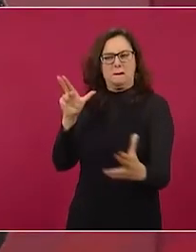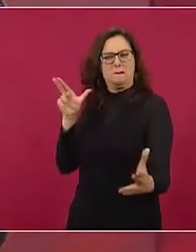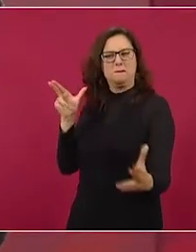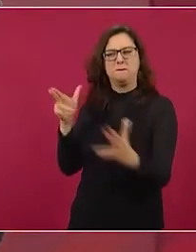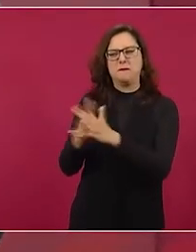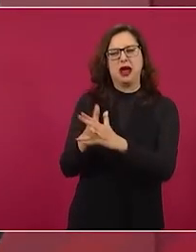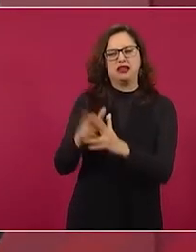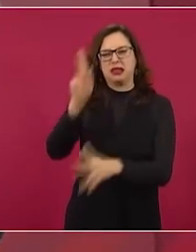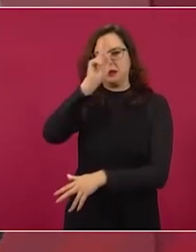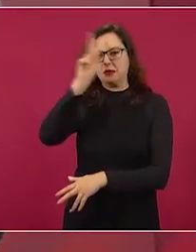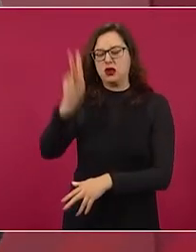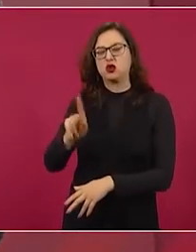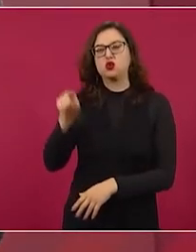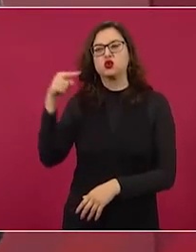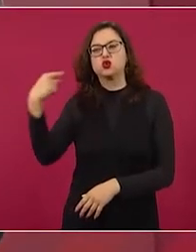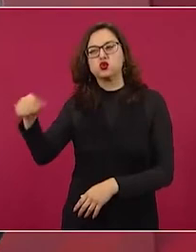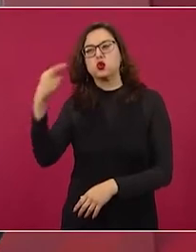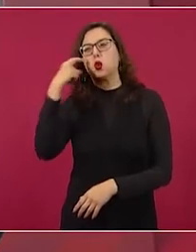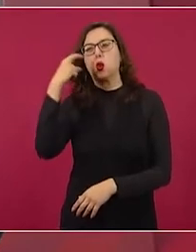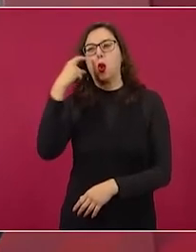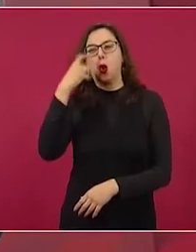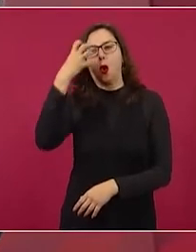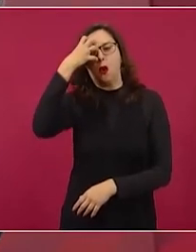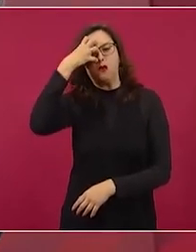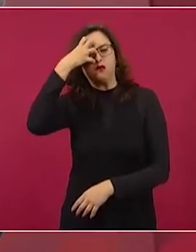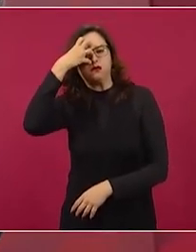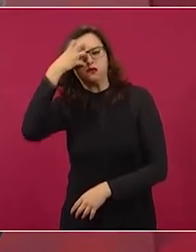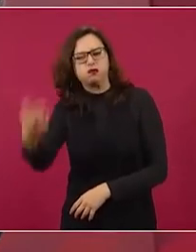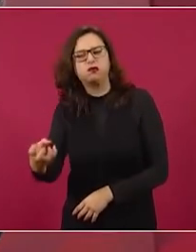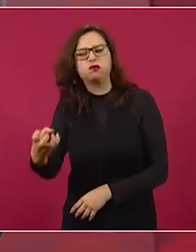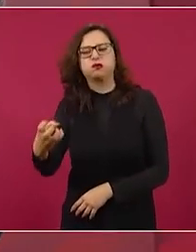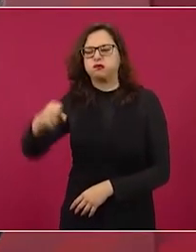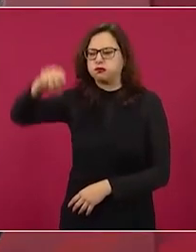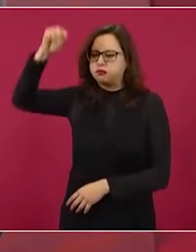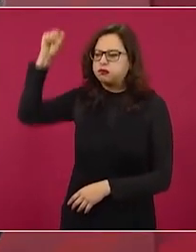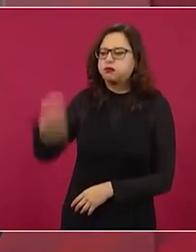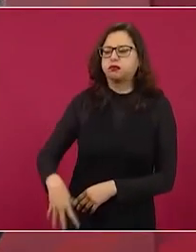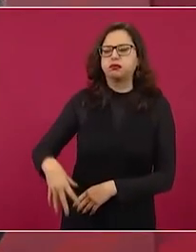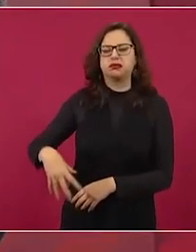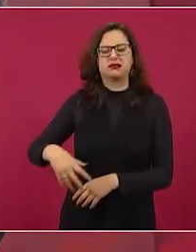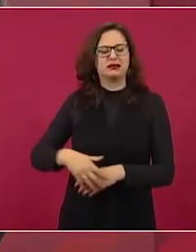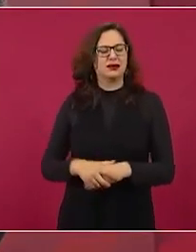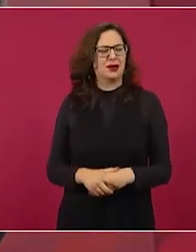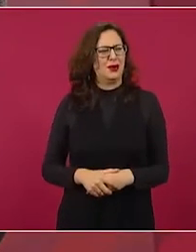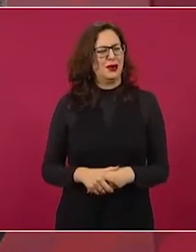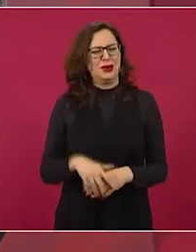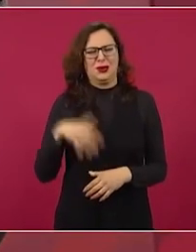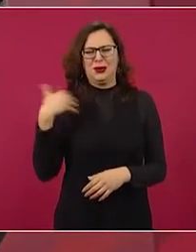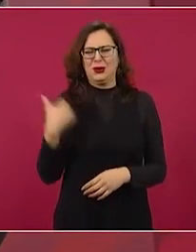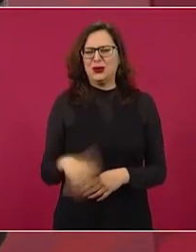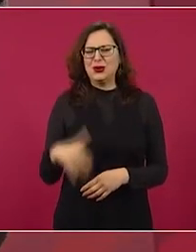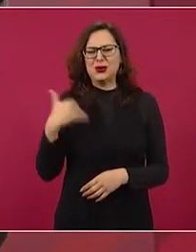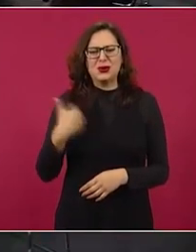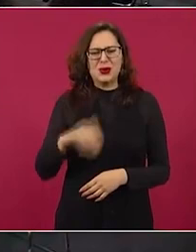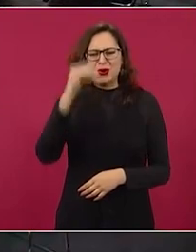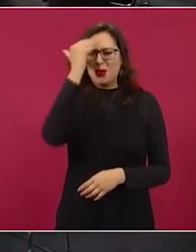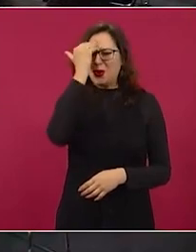el único ojo que tenía, una cosa